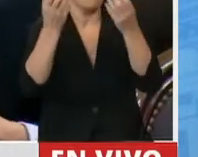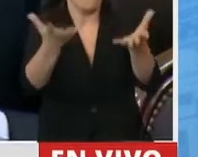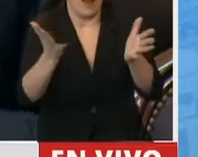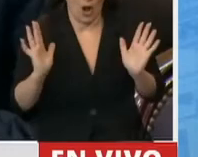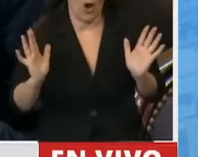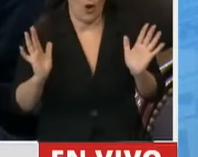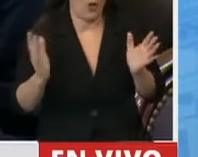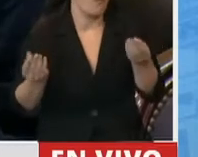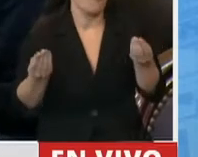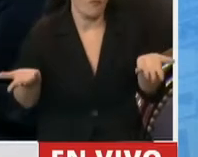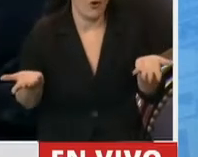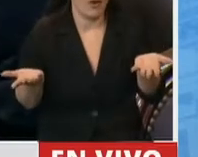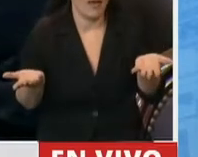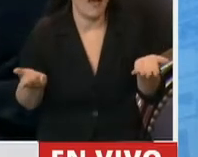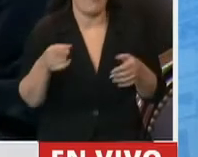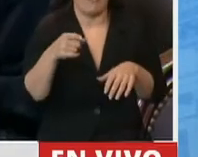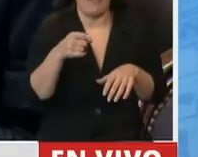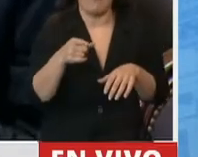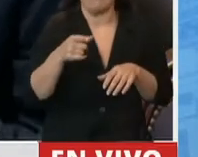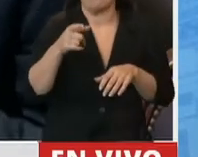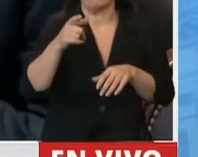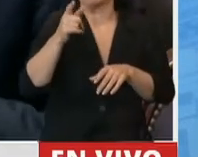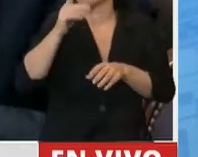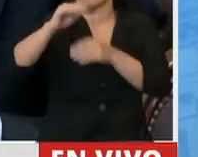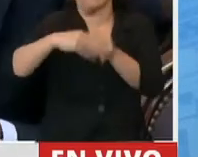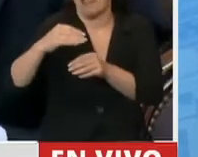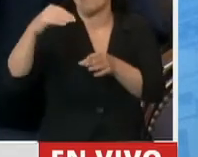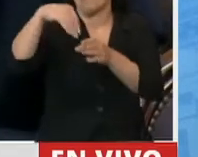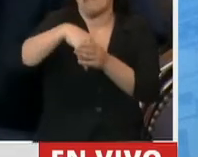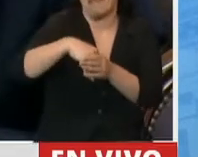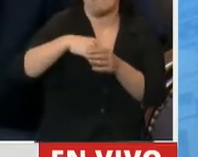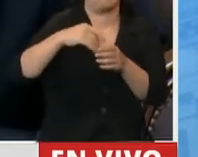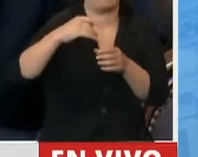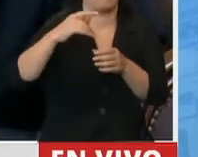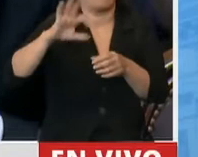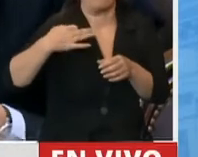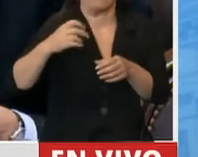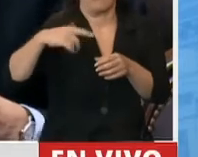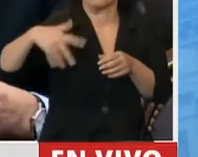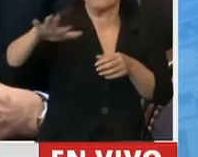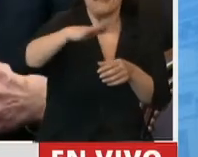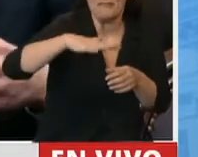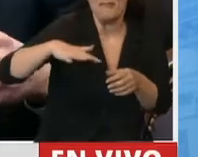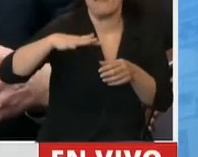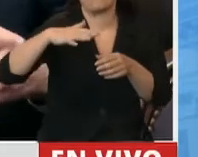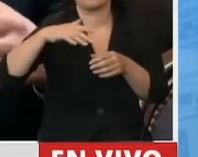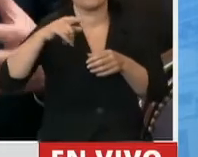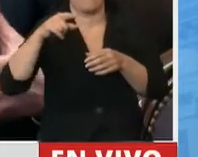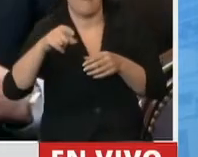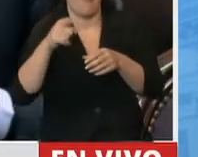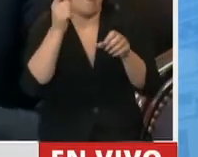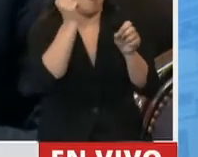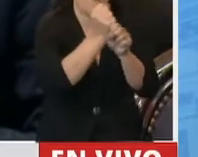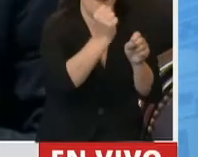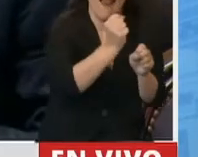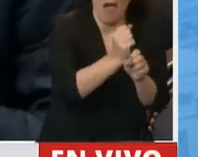también ayuda a conciliar la vida familiar, social y laboral, a reducir lo que es el espacio de